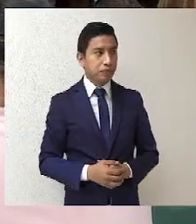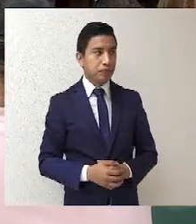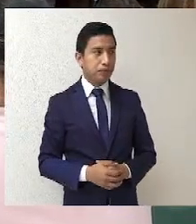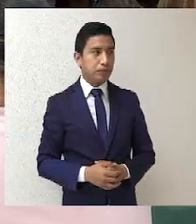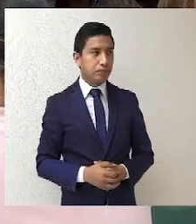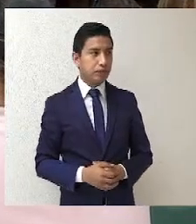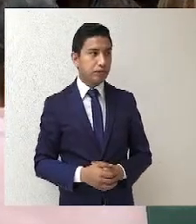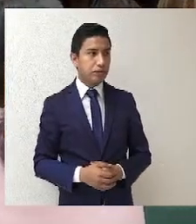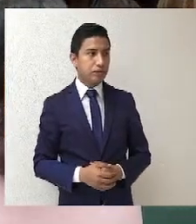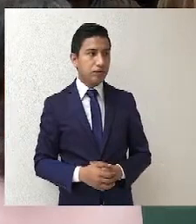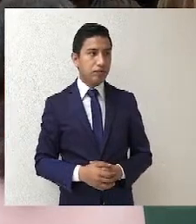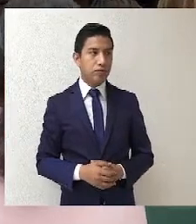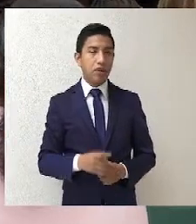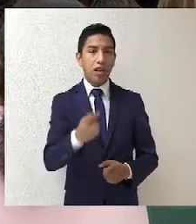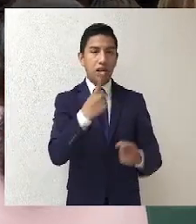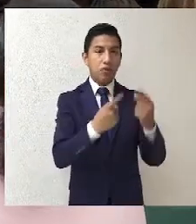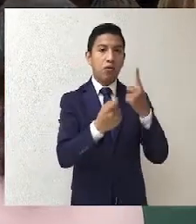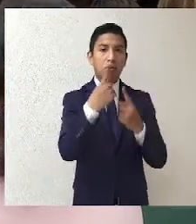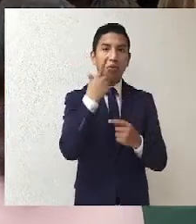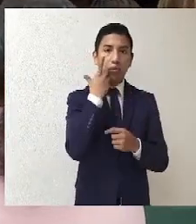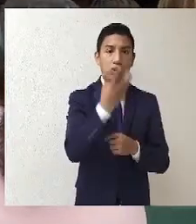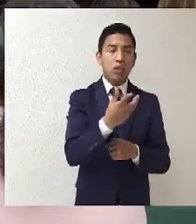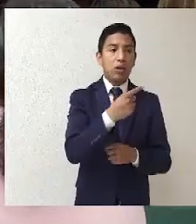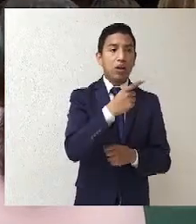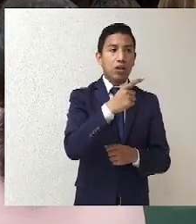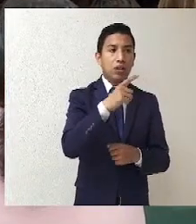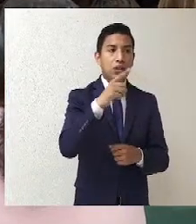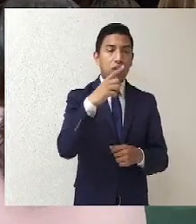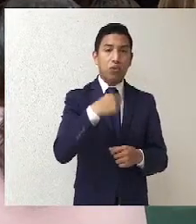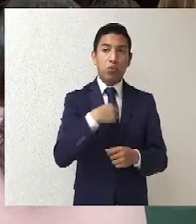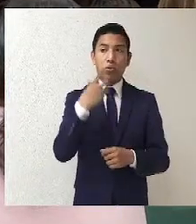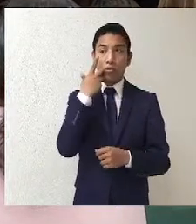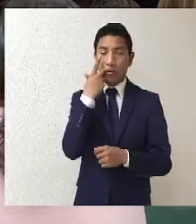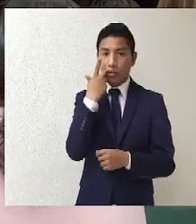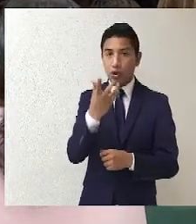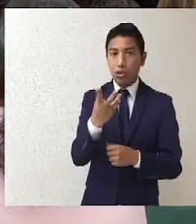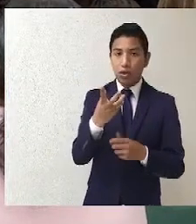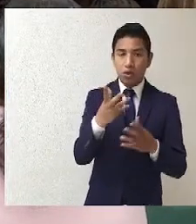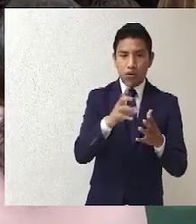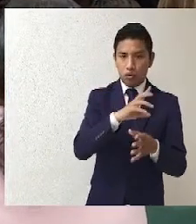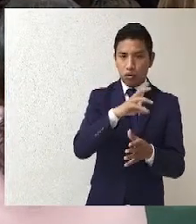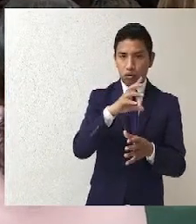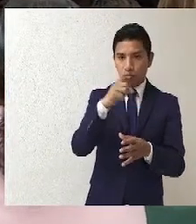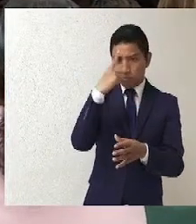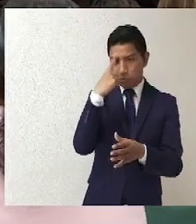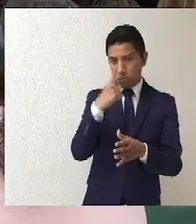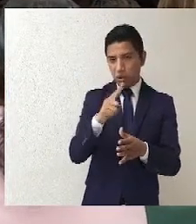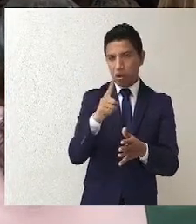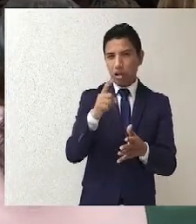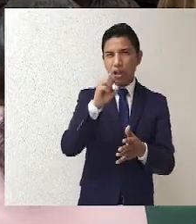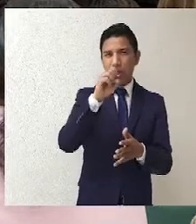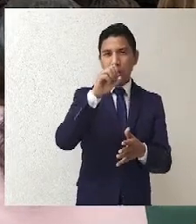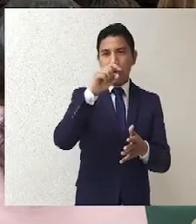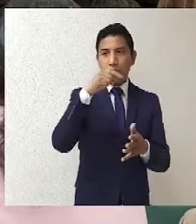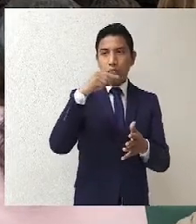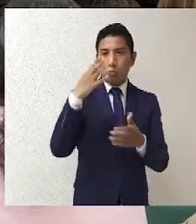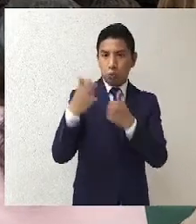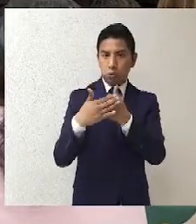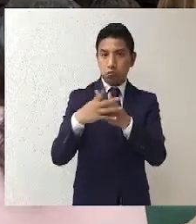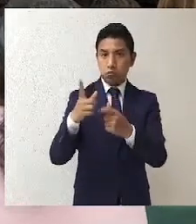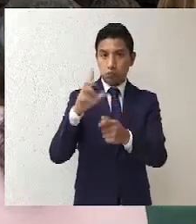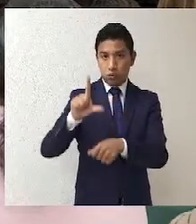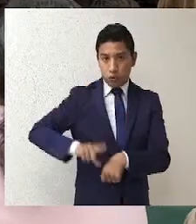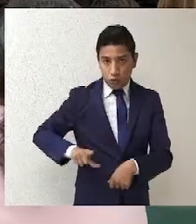aun cuando hubo varios que presentaron su solicitud con todos los documentos que se les pide, que acredita en su militancia,